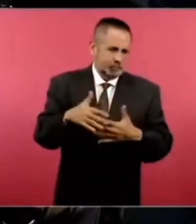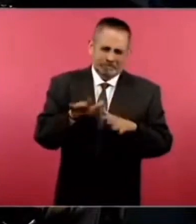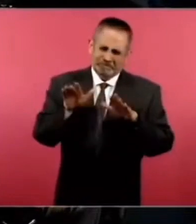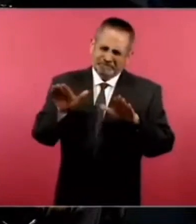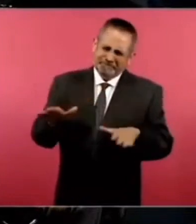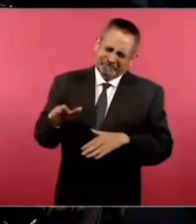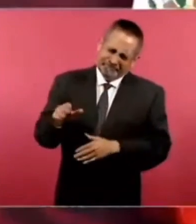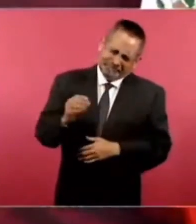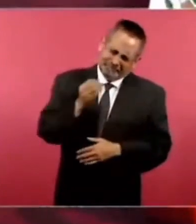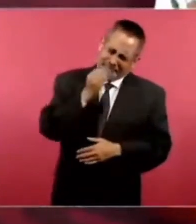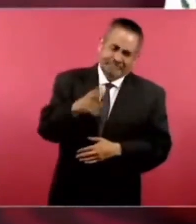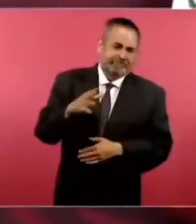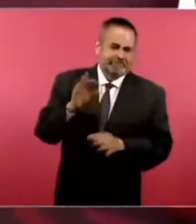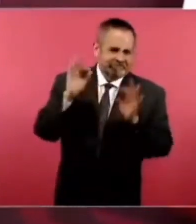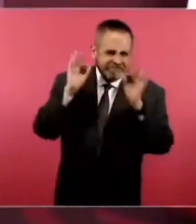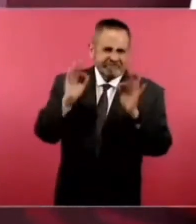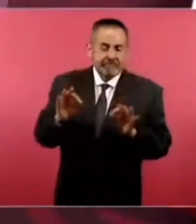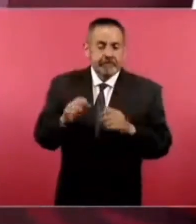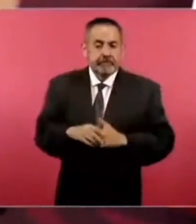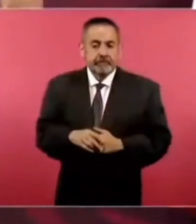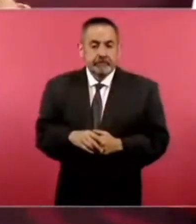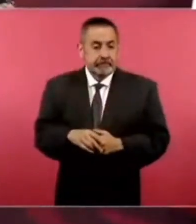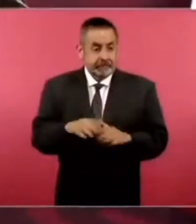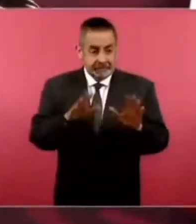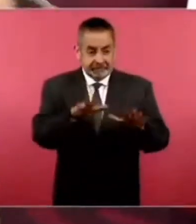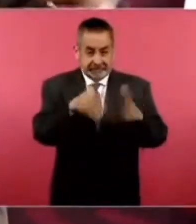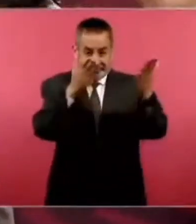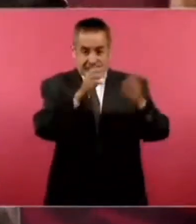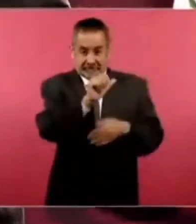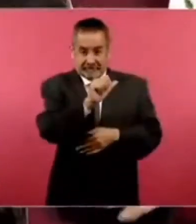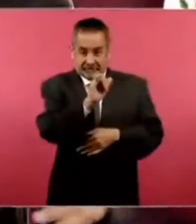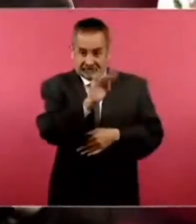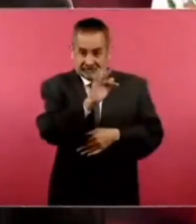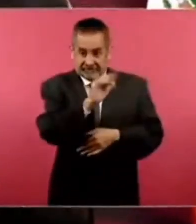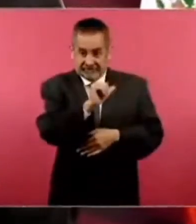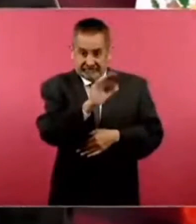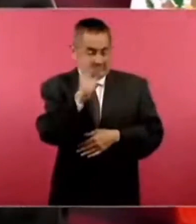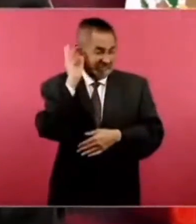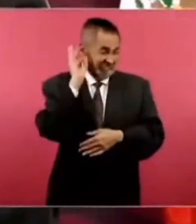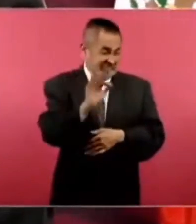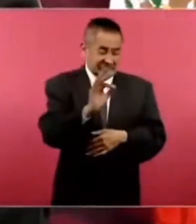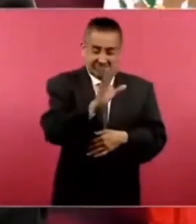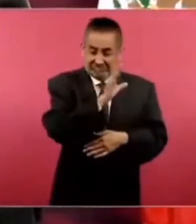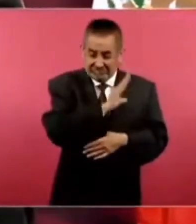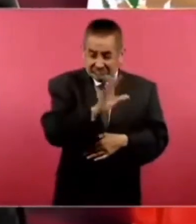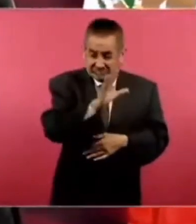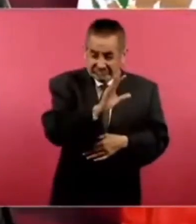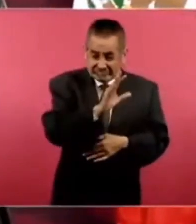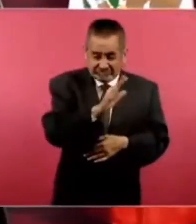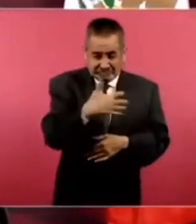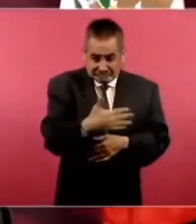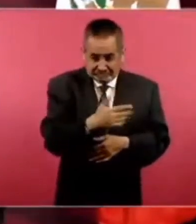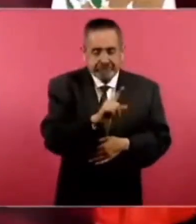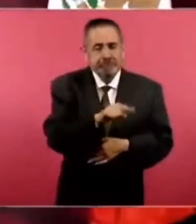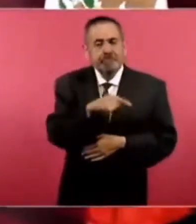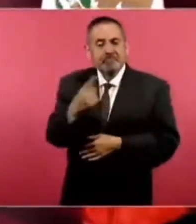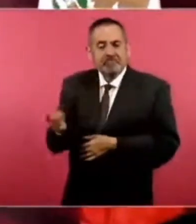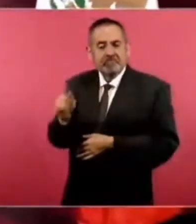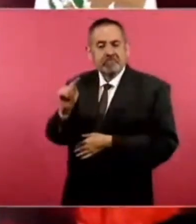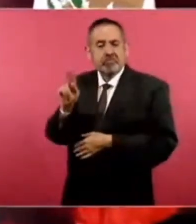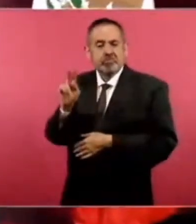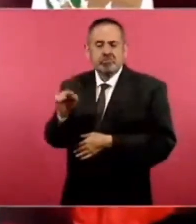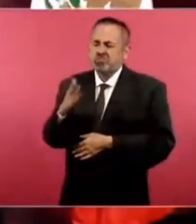aeropuerto. Si el Aifa es un gran aeropuerto, este